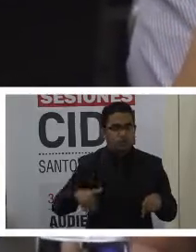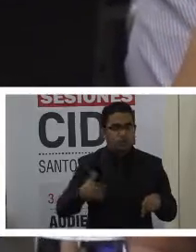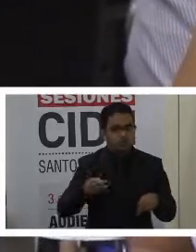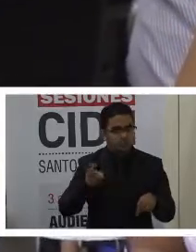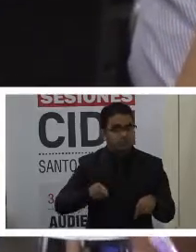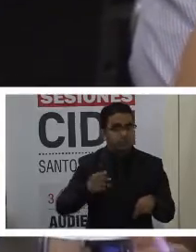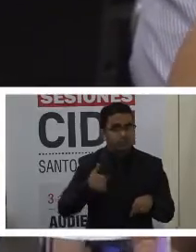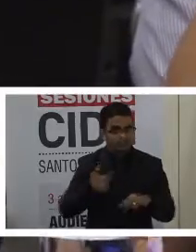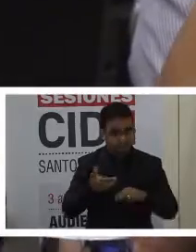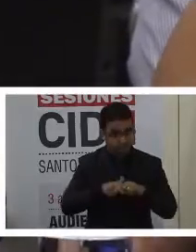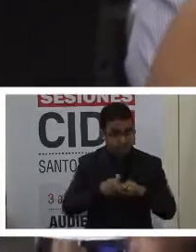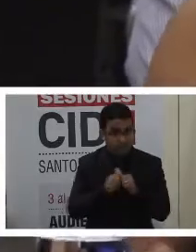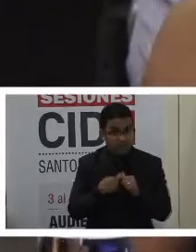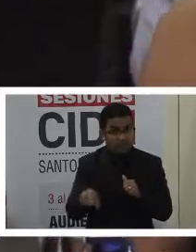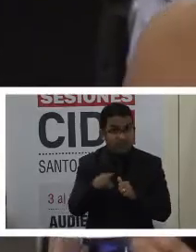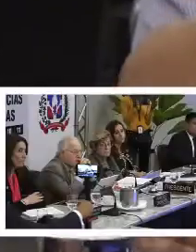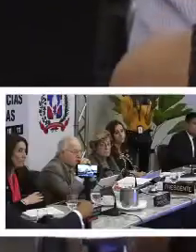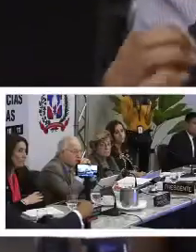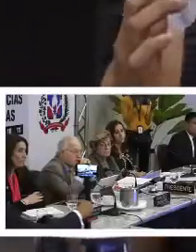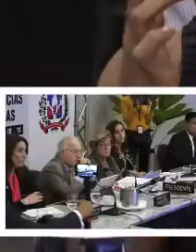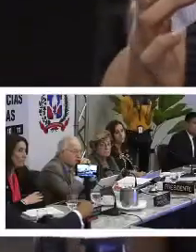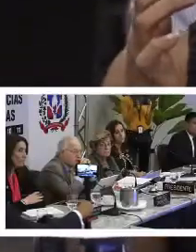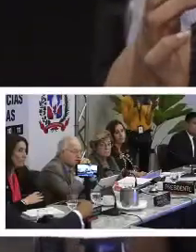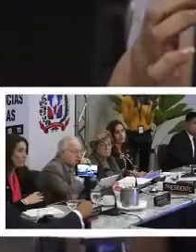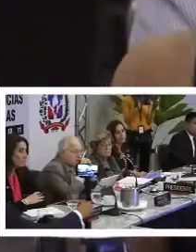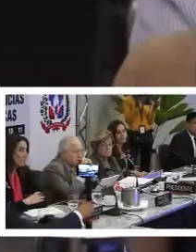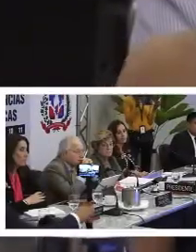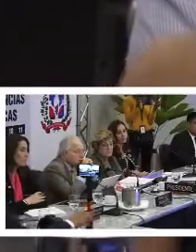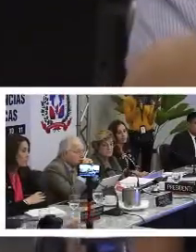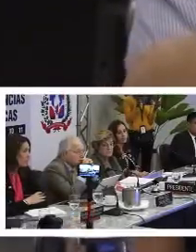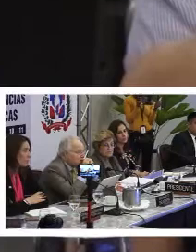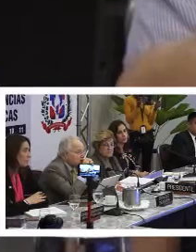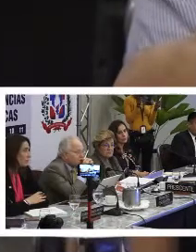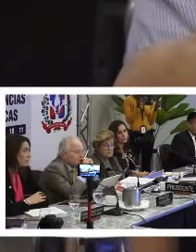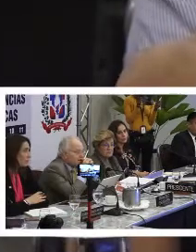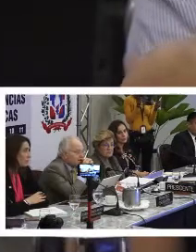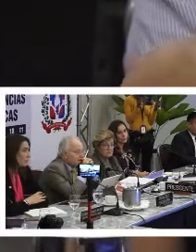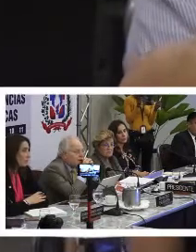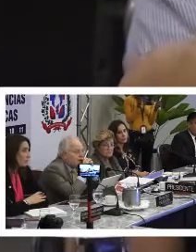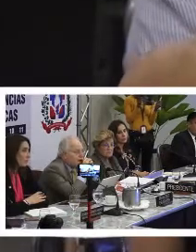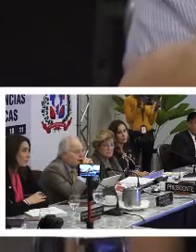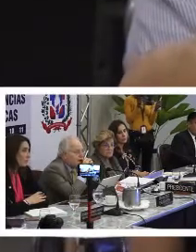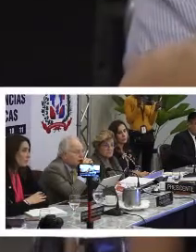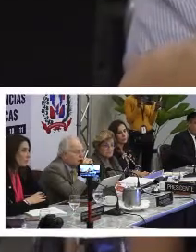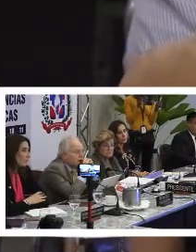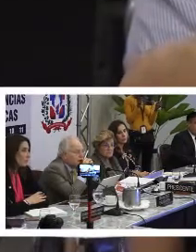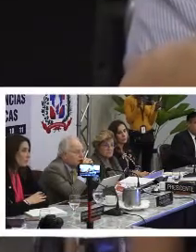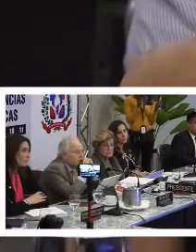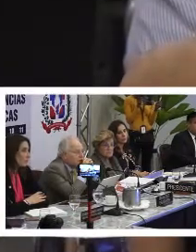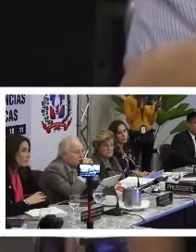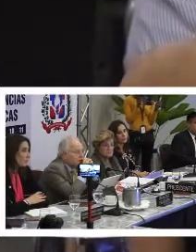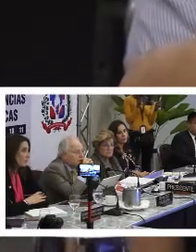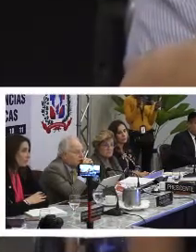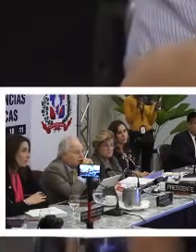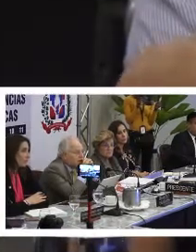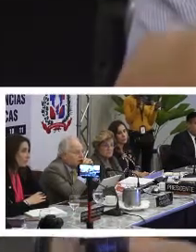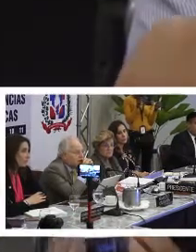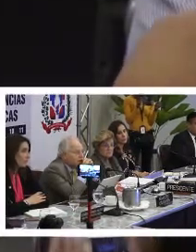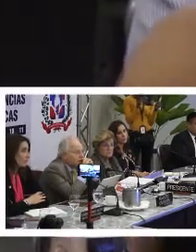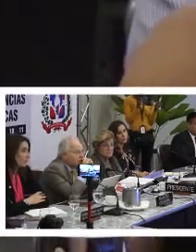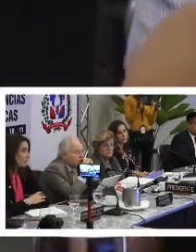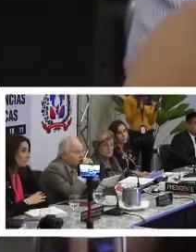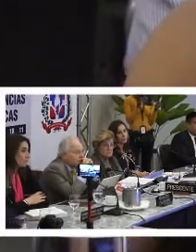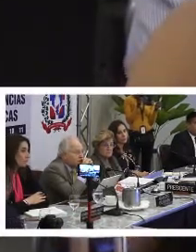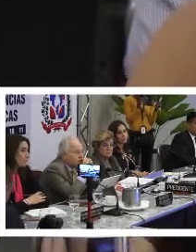en el cual no debemos ir pensando en diferencias políticas, sino con el objetivo de garantizar los derechos. Que el primer tema sea